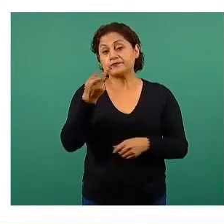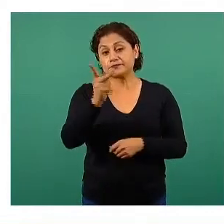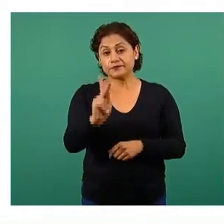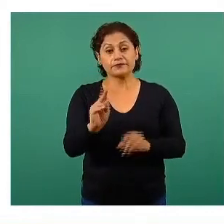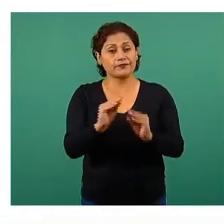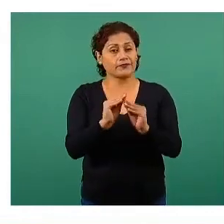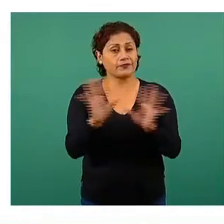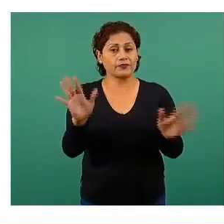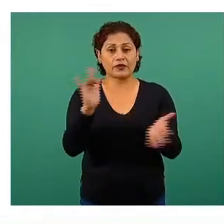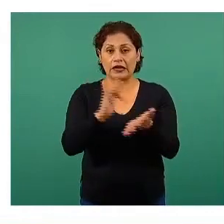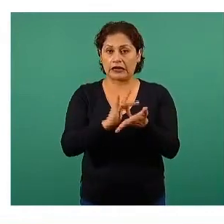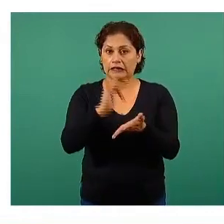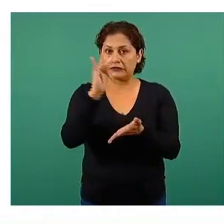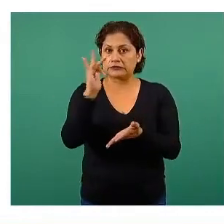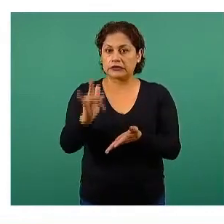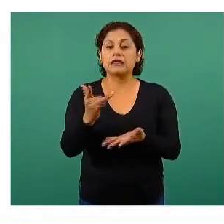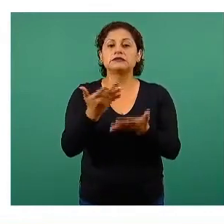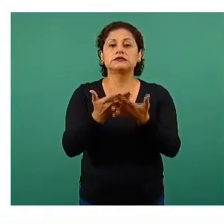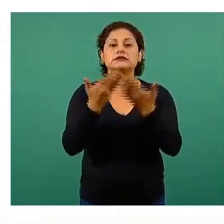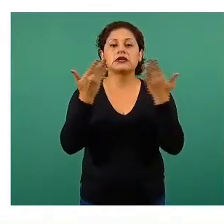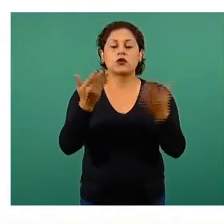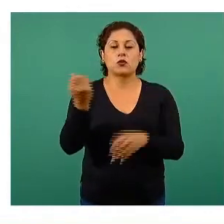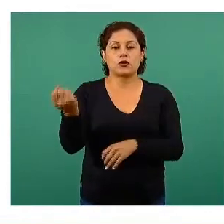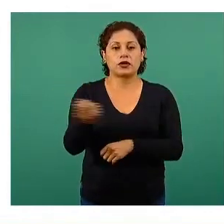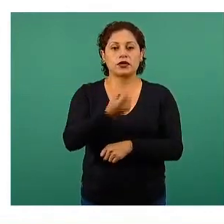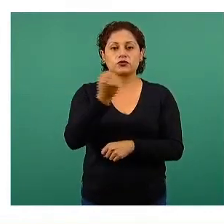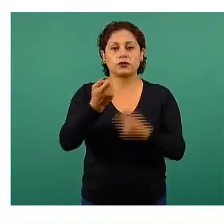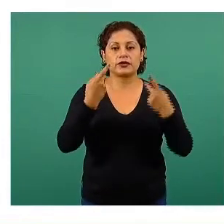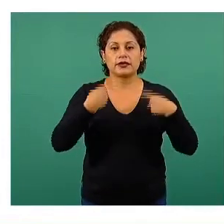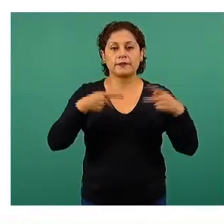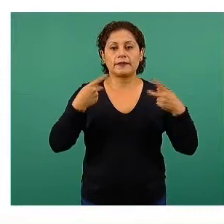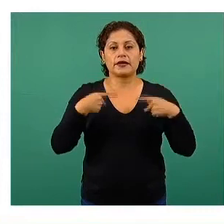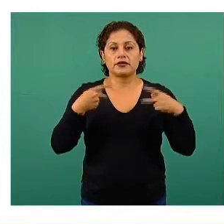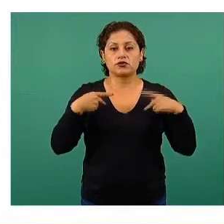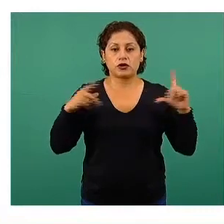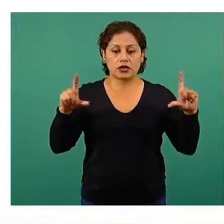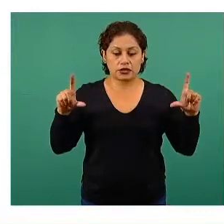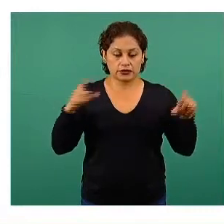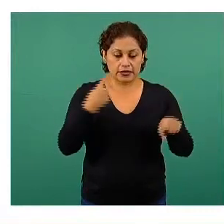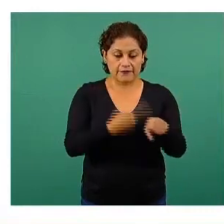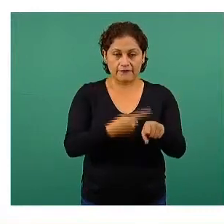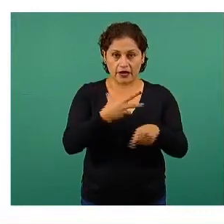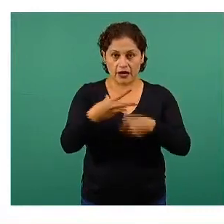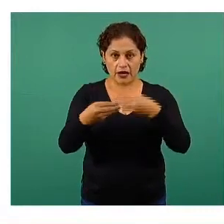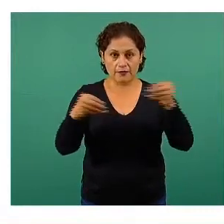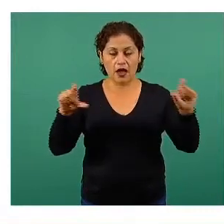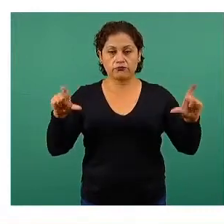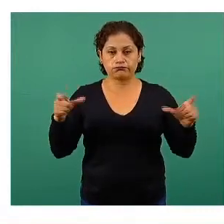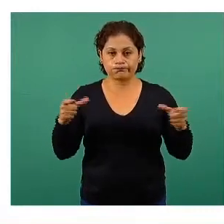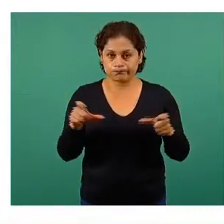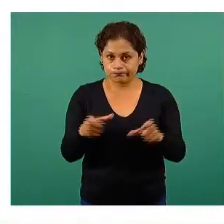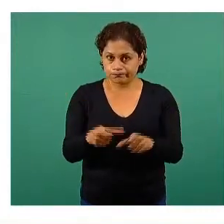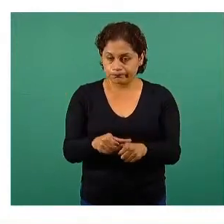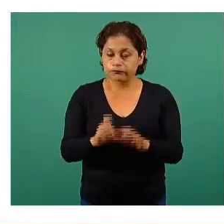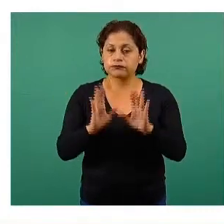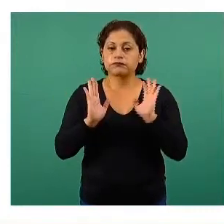número de casos como lo vemos en las gráficas de las curvas epidémicas, pero